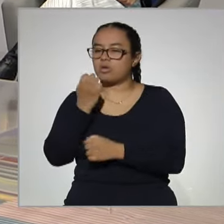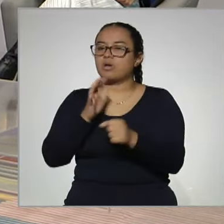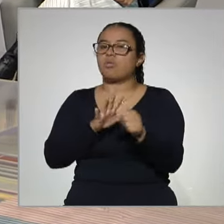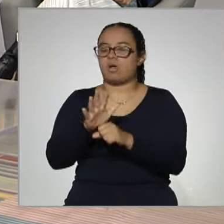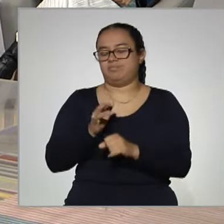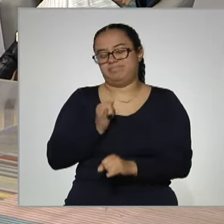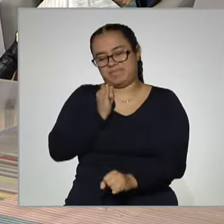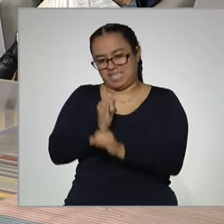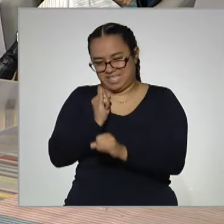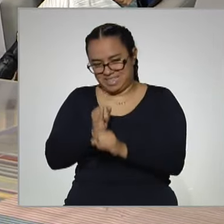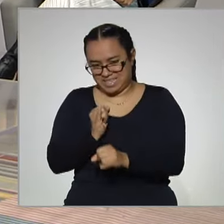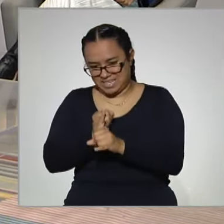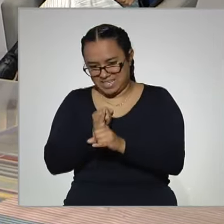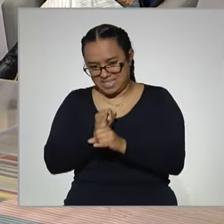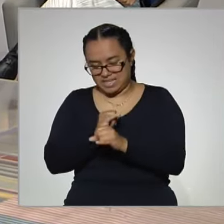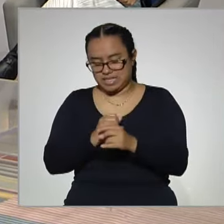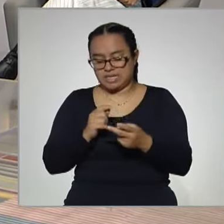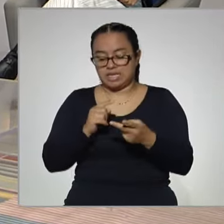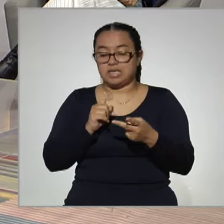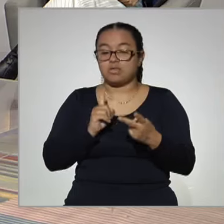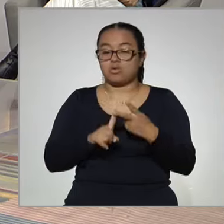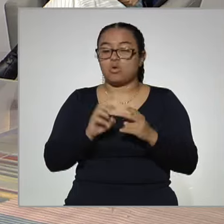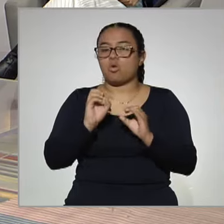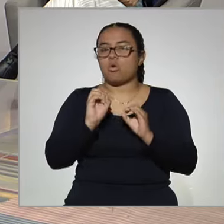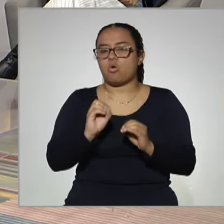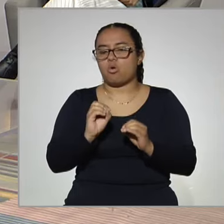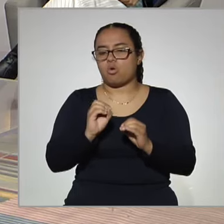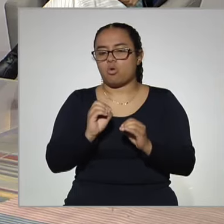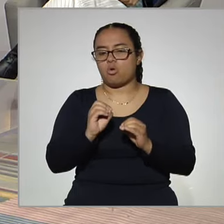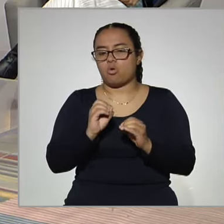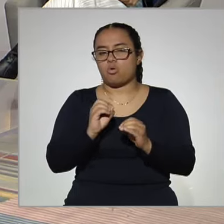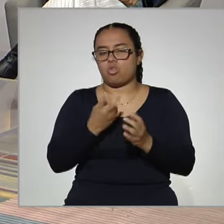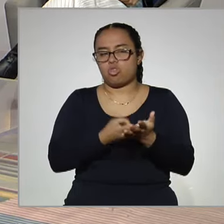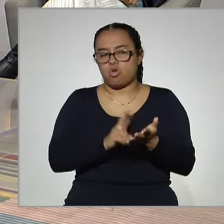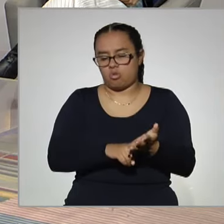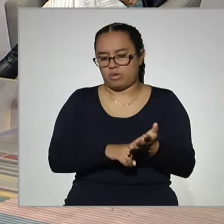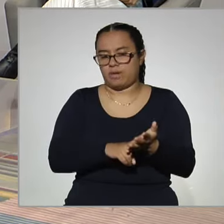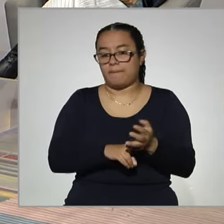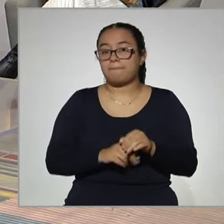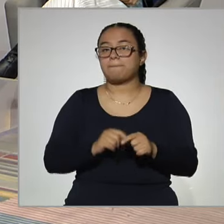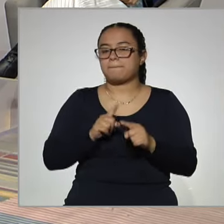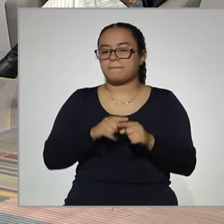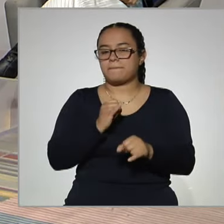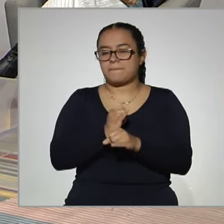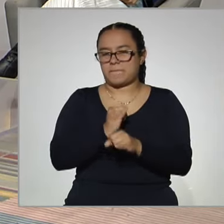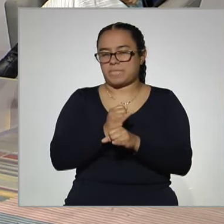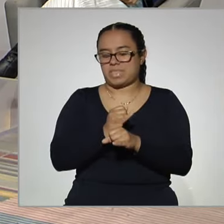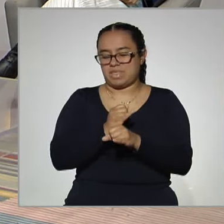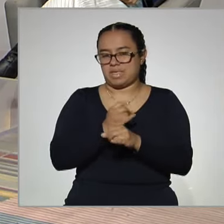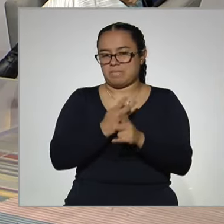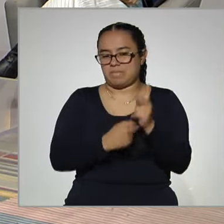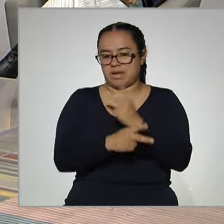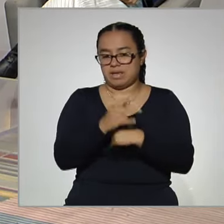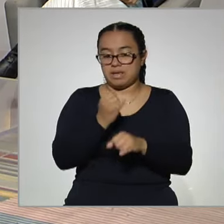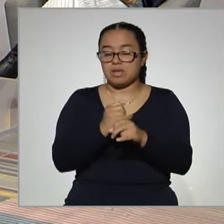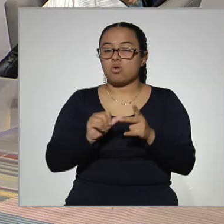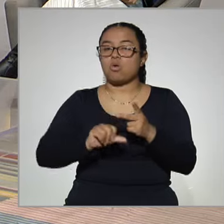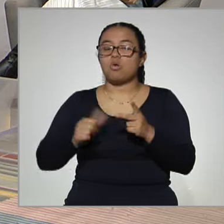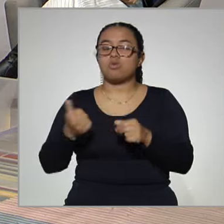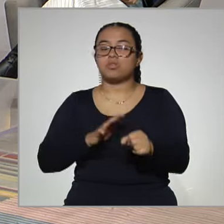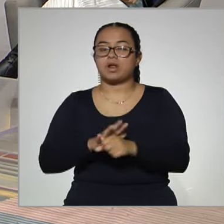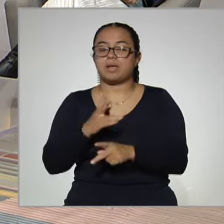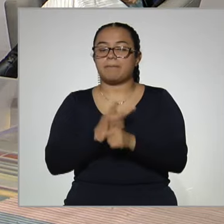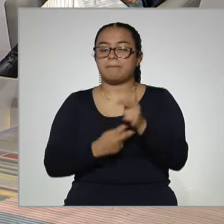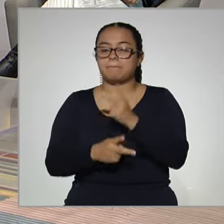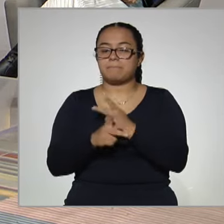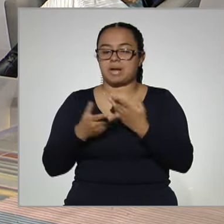virtuales o simplemente no escolarizadas. Una modalidad virtual es la de prepa en línea y la otra no escolarizada es la de